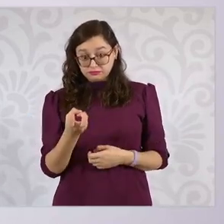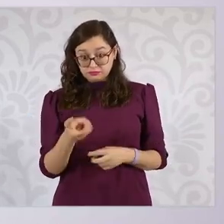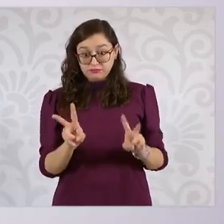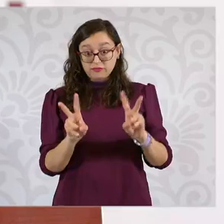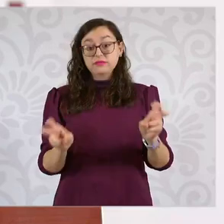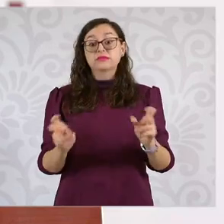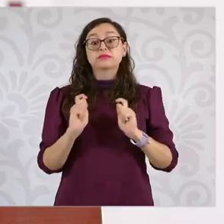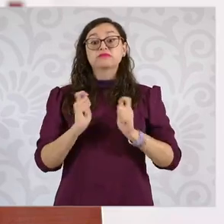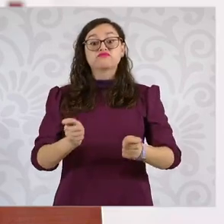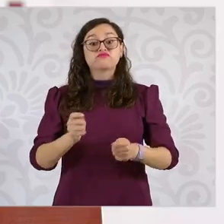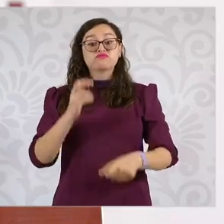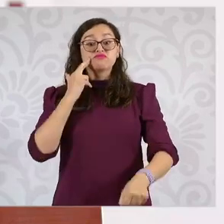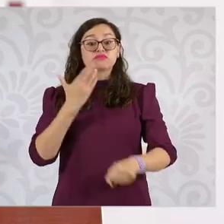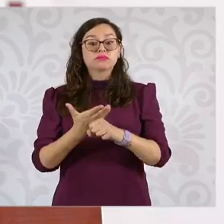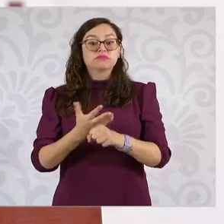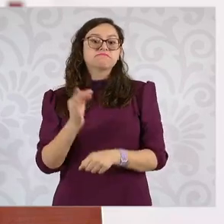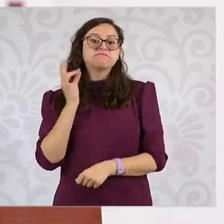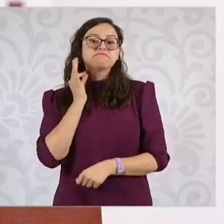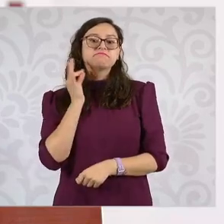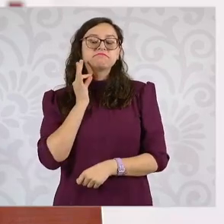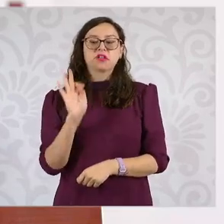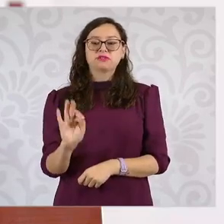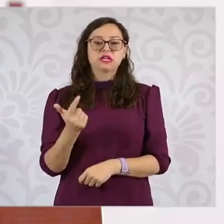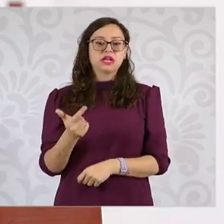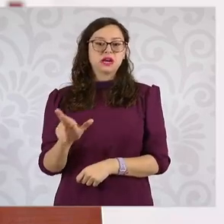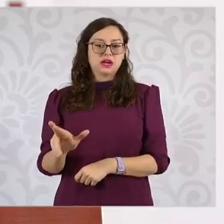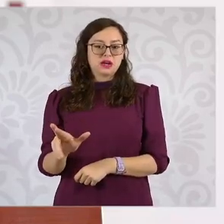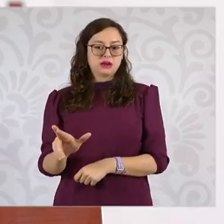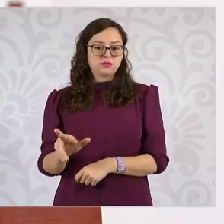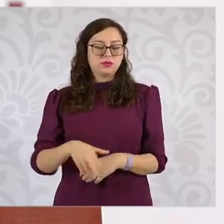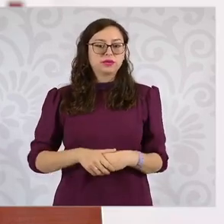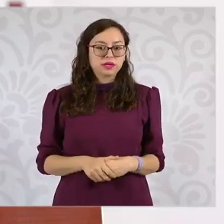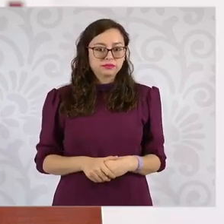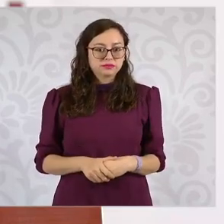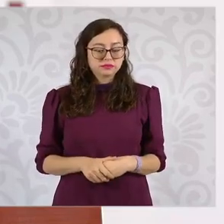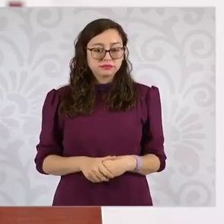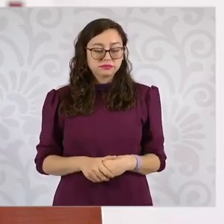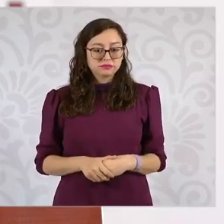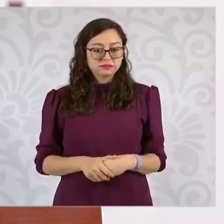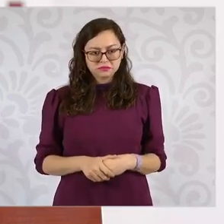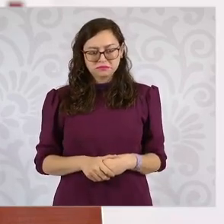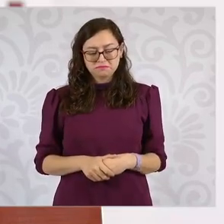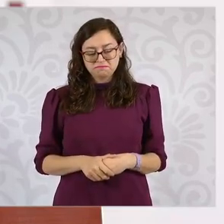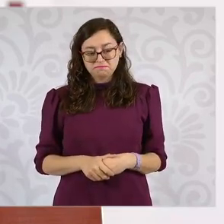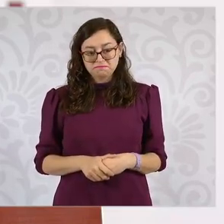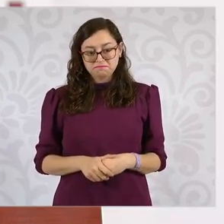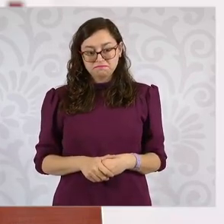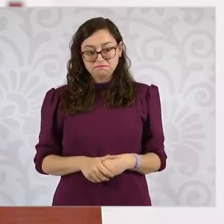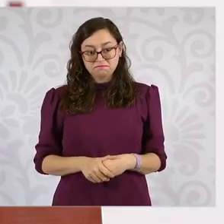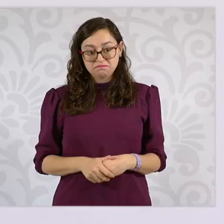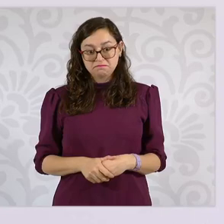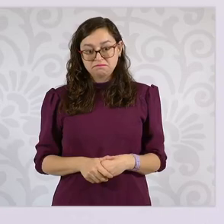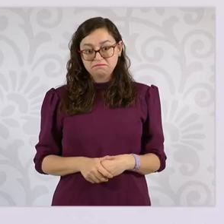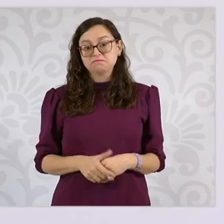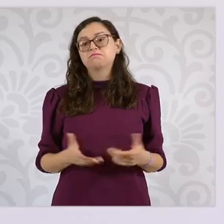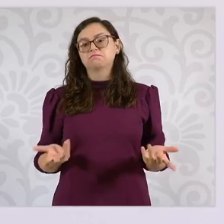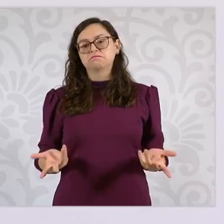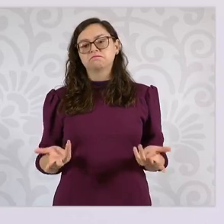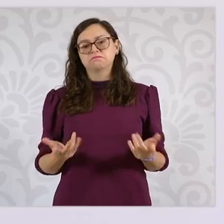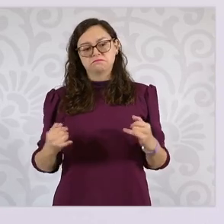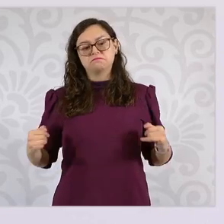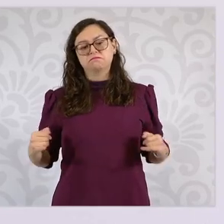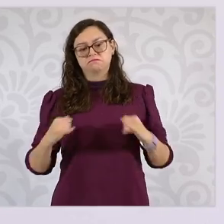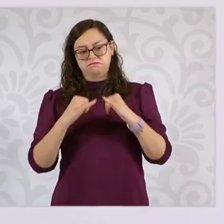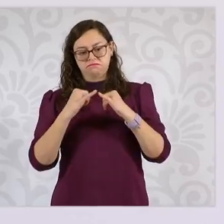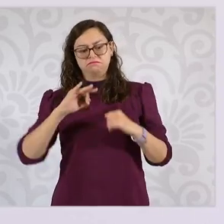ellos también con apoyo de las instituciones